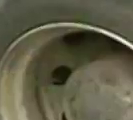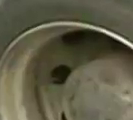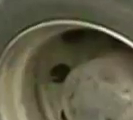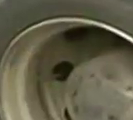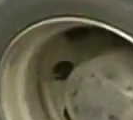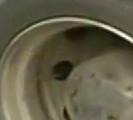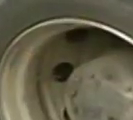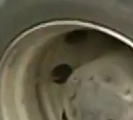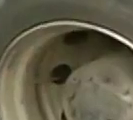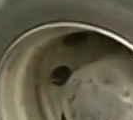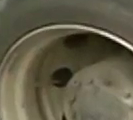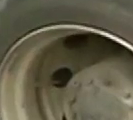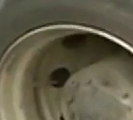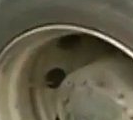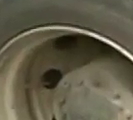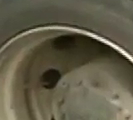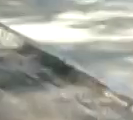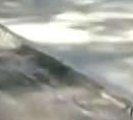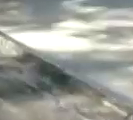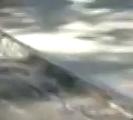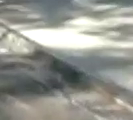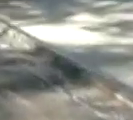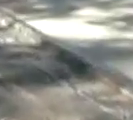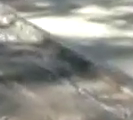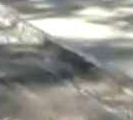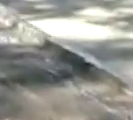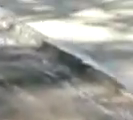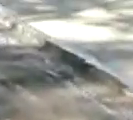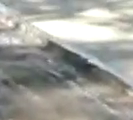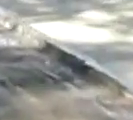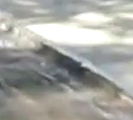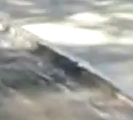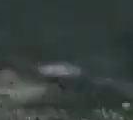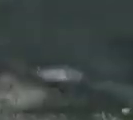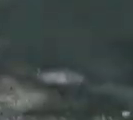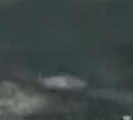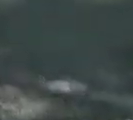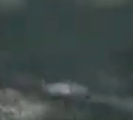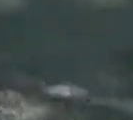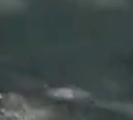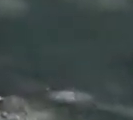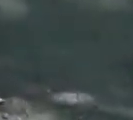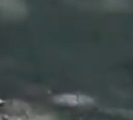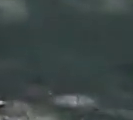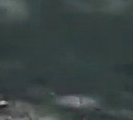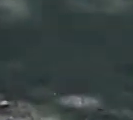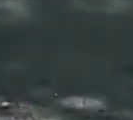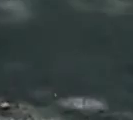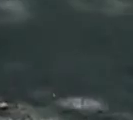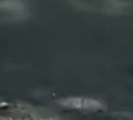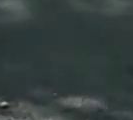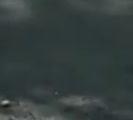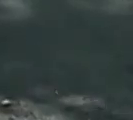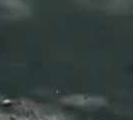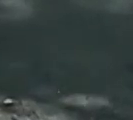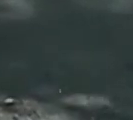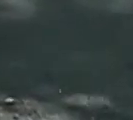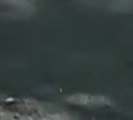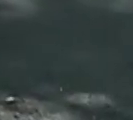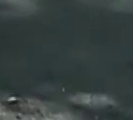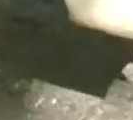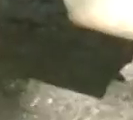que es el ciclo de verano queremos informar que en este plan que incluye lo que sería el asfaltado